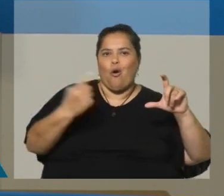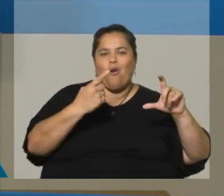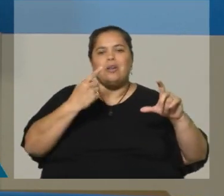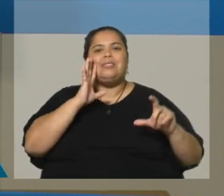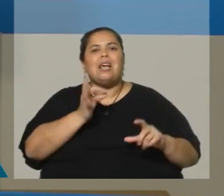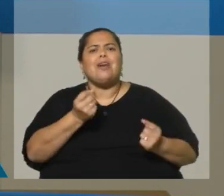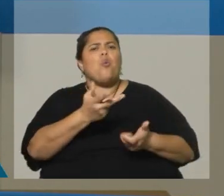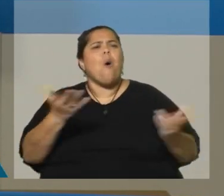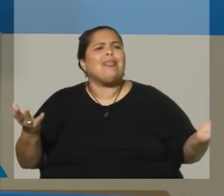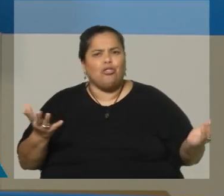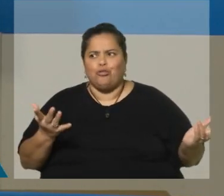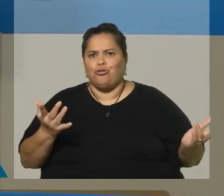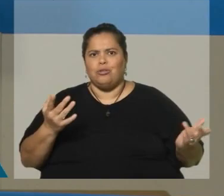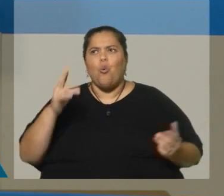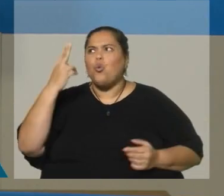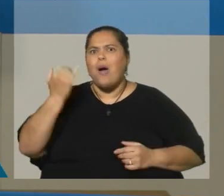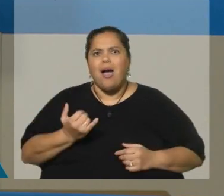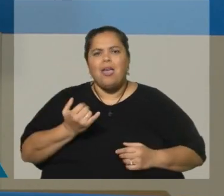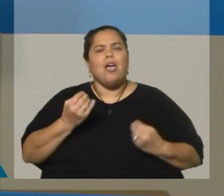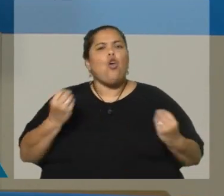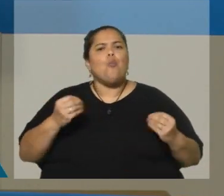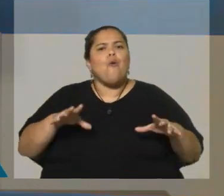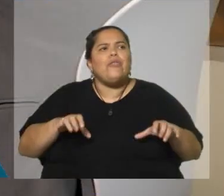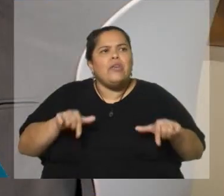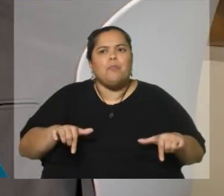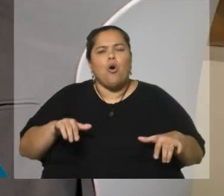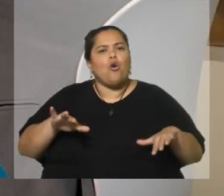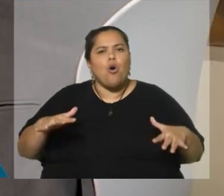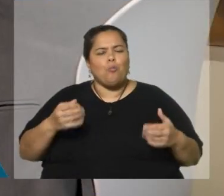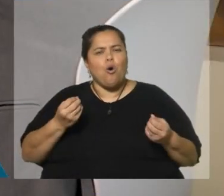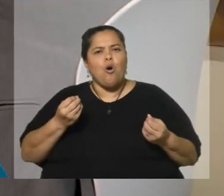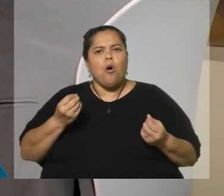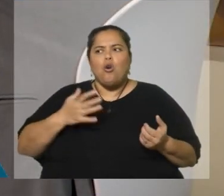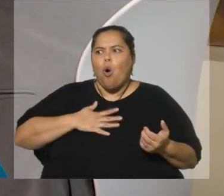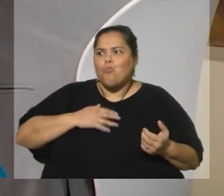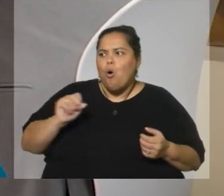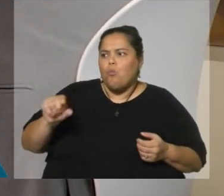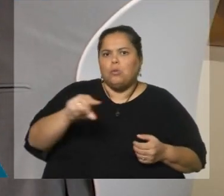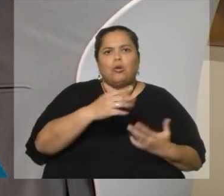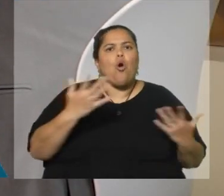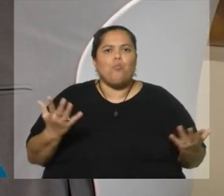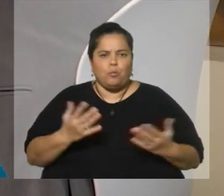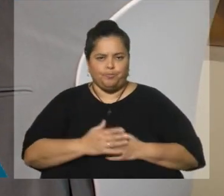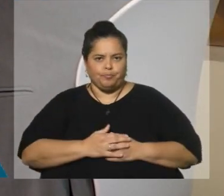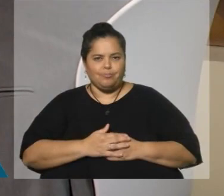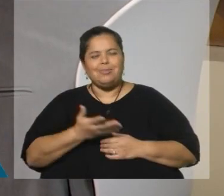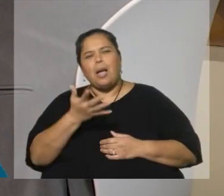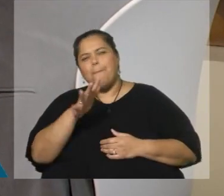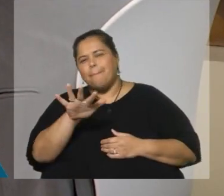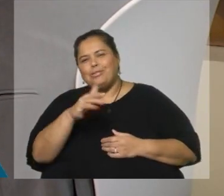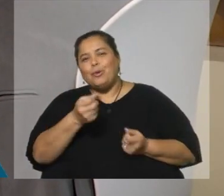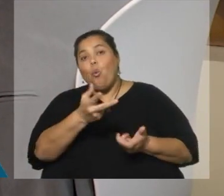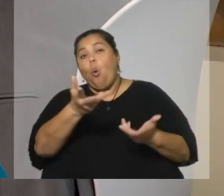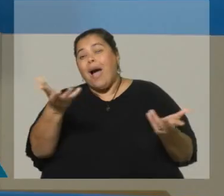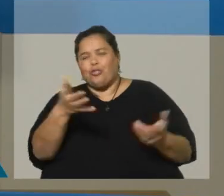somos? ¿Cuántos somos? Y, además, cómo vivimos. Ahora, ¿el número de cuántos somos es más o menos siempre el mismo? Estamos de acuerdo, Bueno, ha aumentado muy poco,